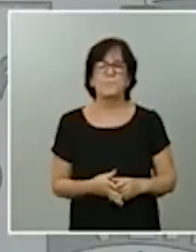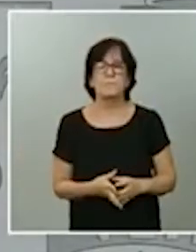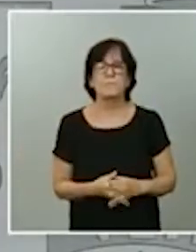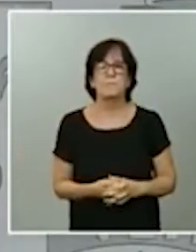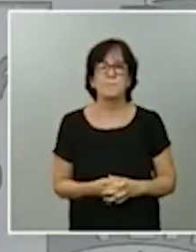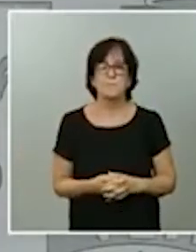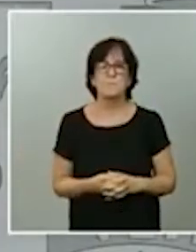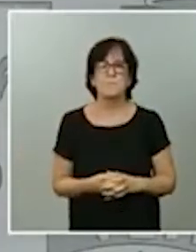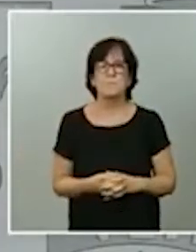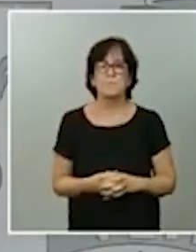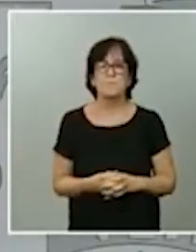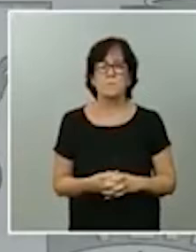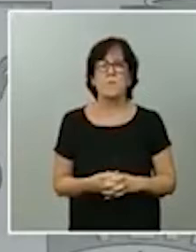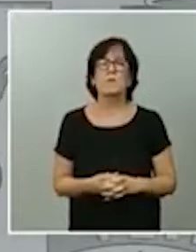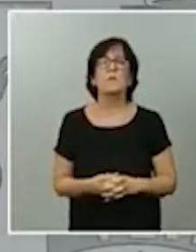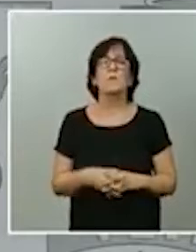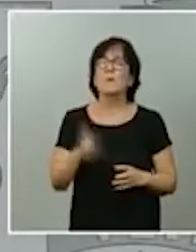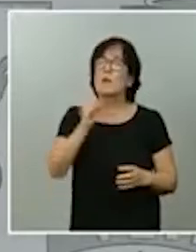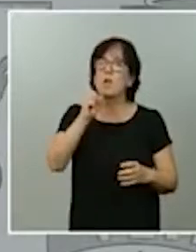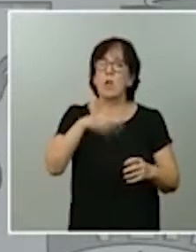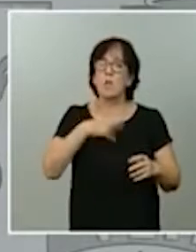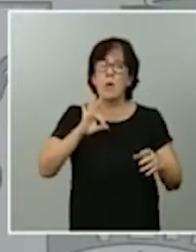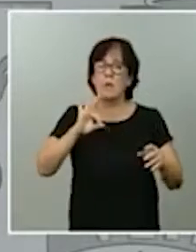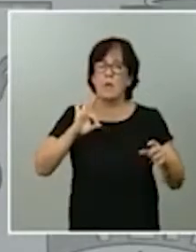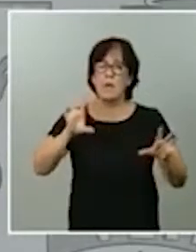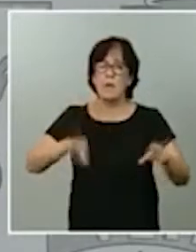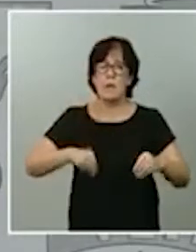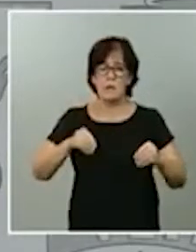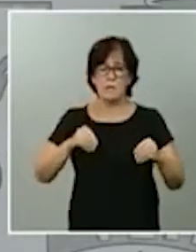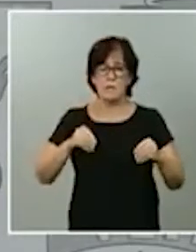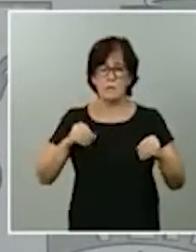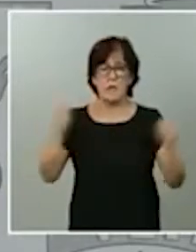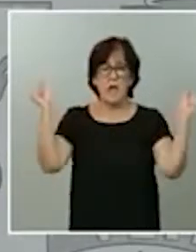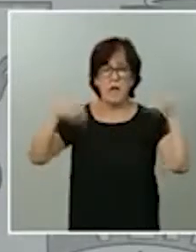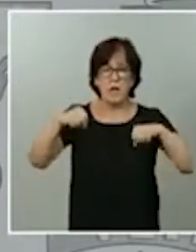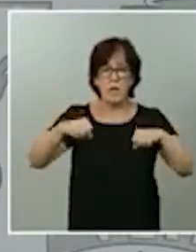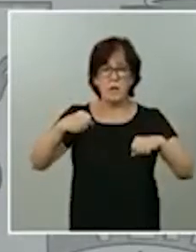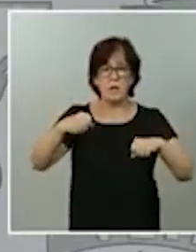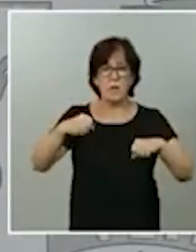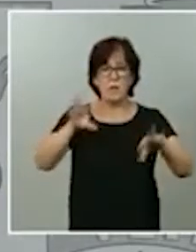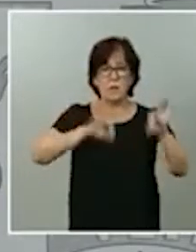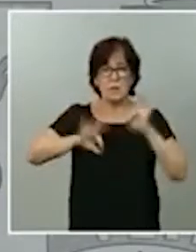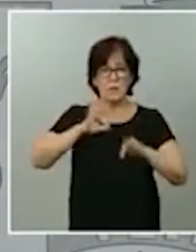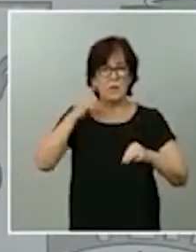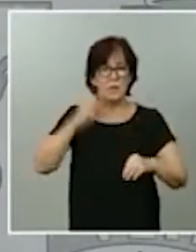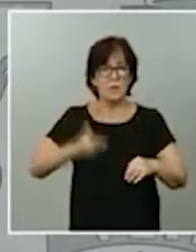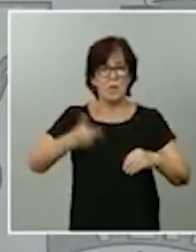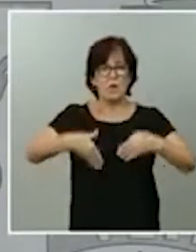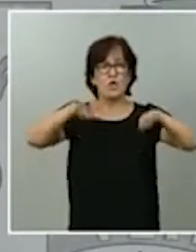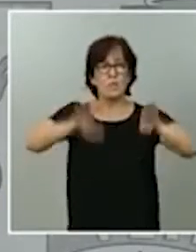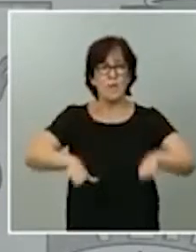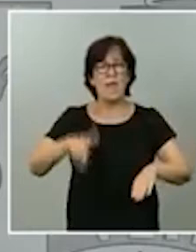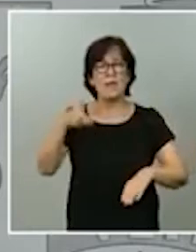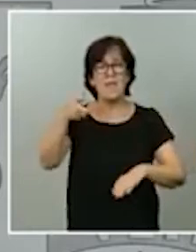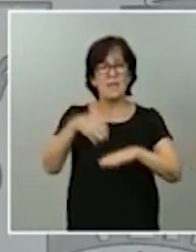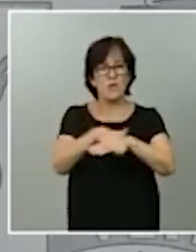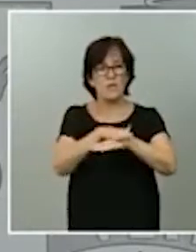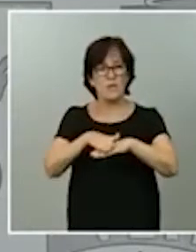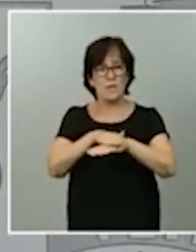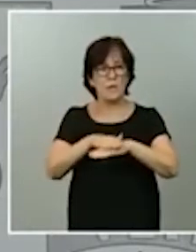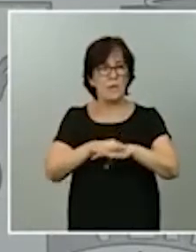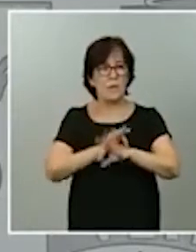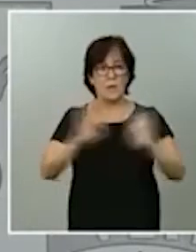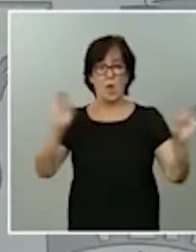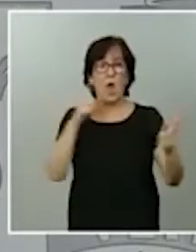permitir es que se tomen decisiones tan graves como es la suspensión de derechos fundamentales sin ningún tipo de control.